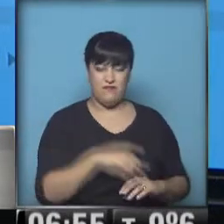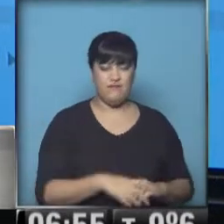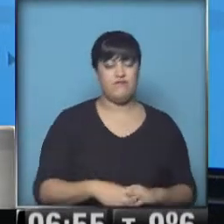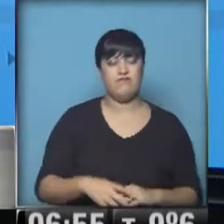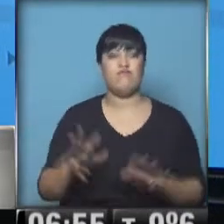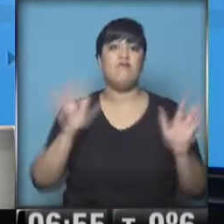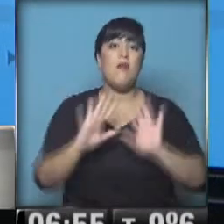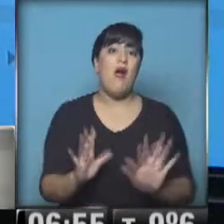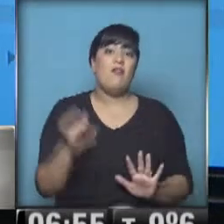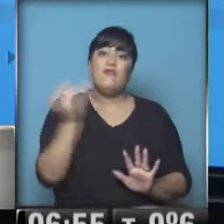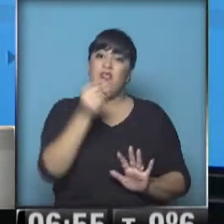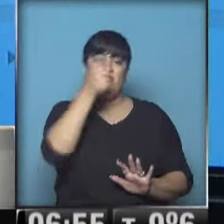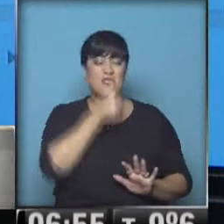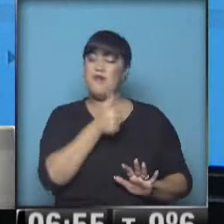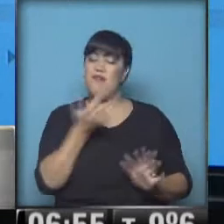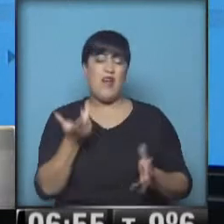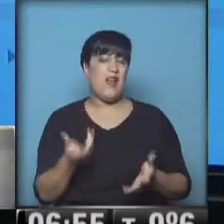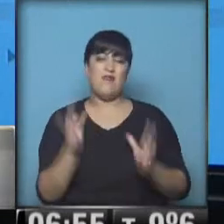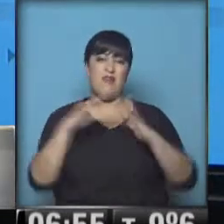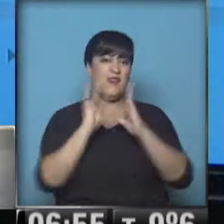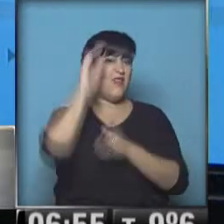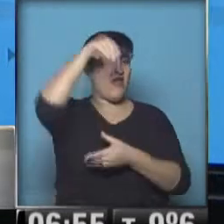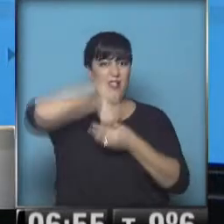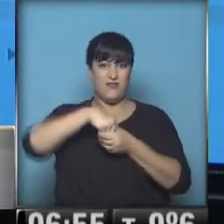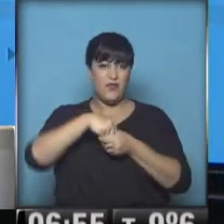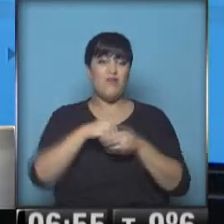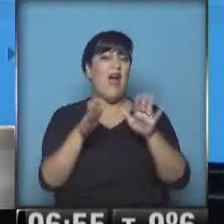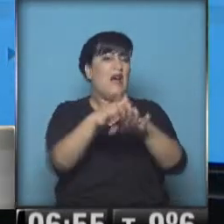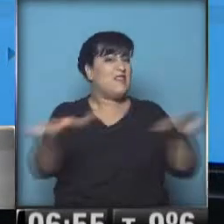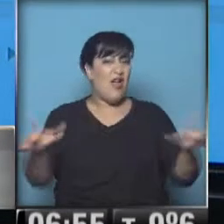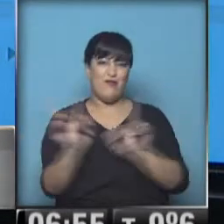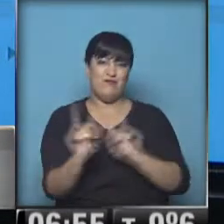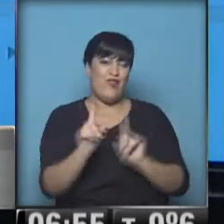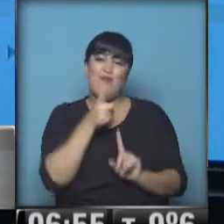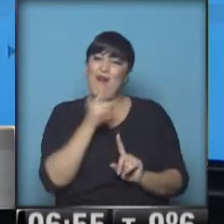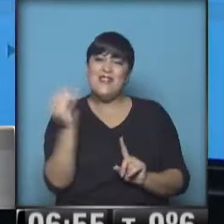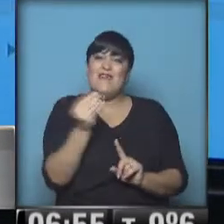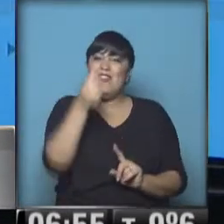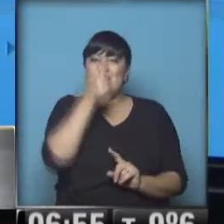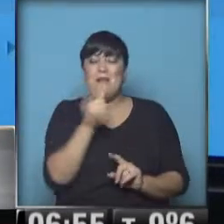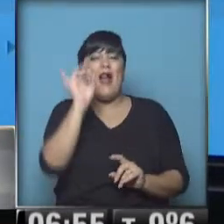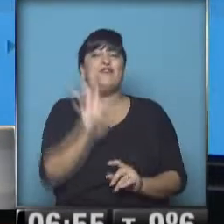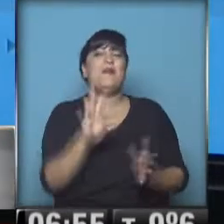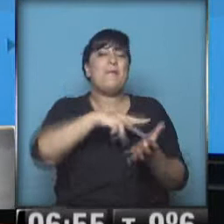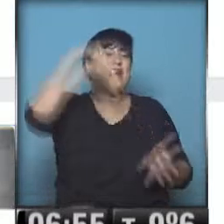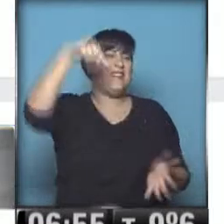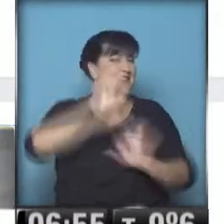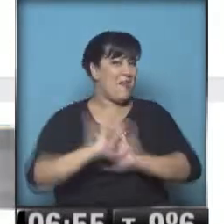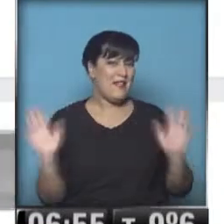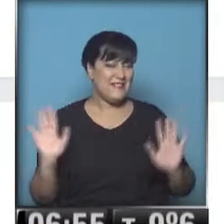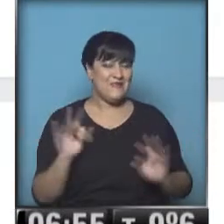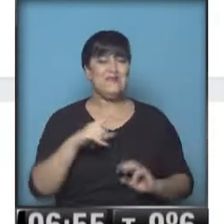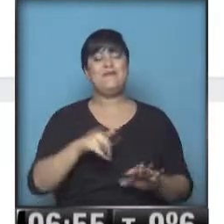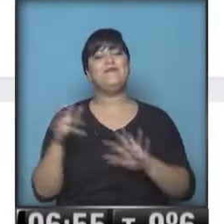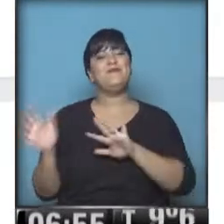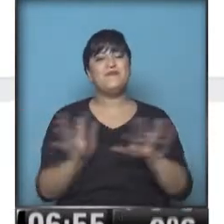que prepárate para tener un fin de conectividades adentro. Y el asado no, me parece que es fin de semana de pastas. Un abrazo. Saludos desde